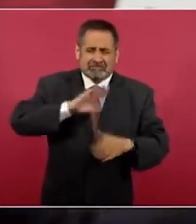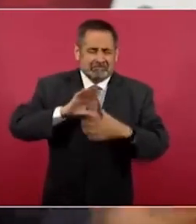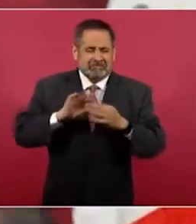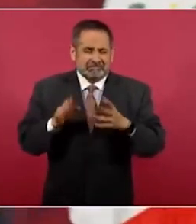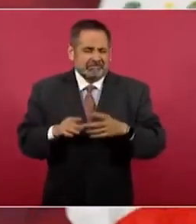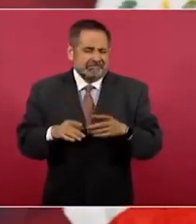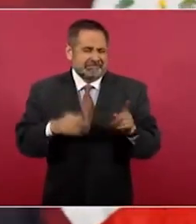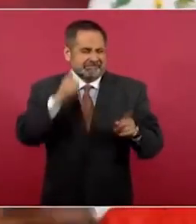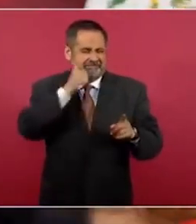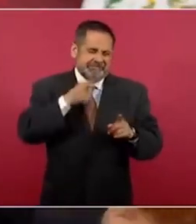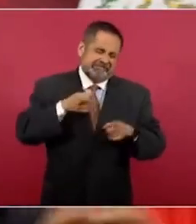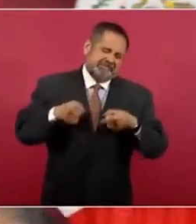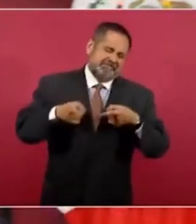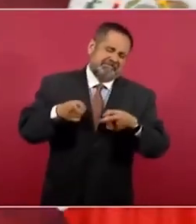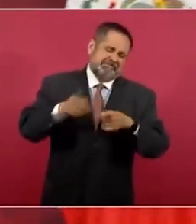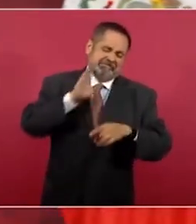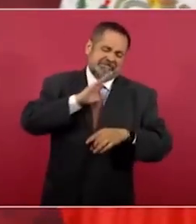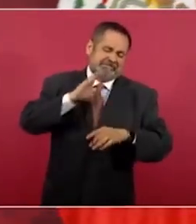lo peor Venezuela.